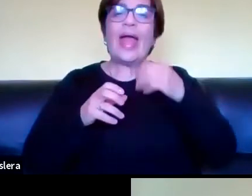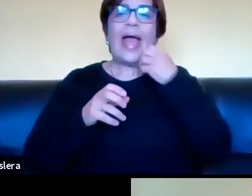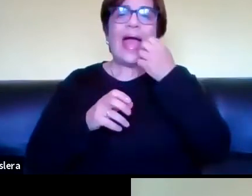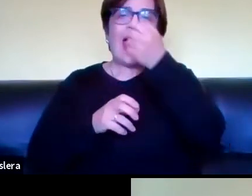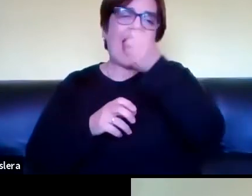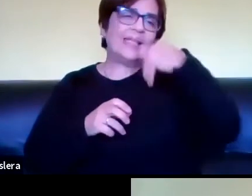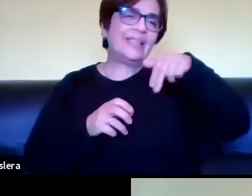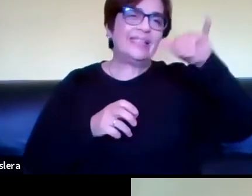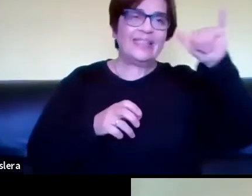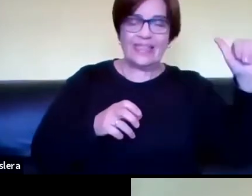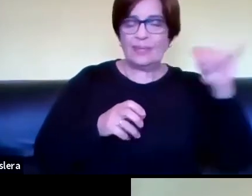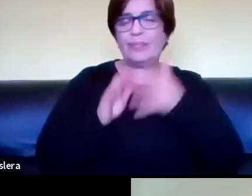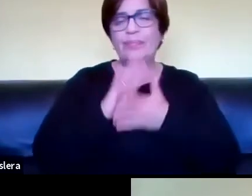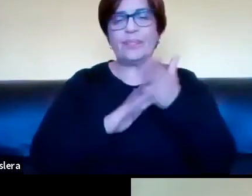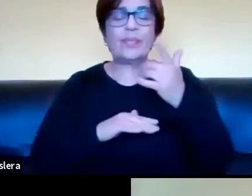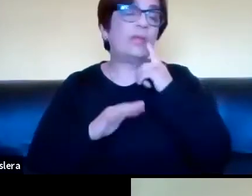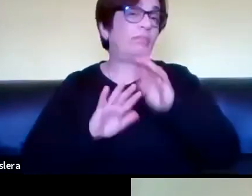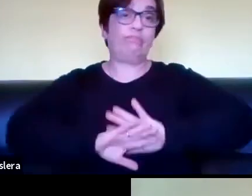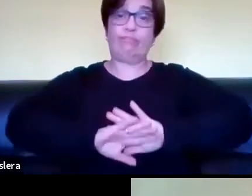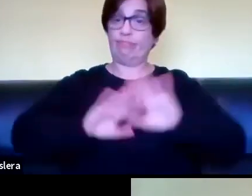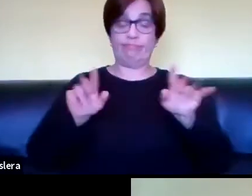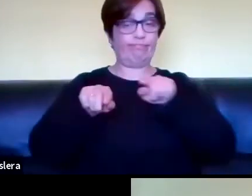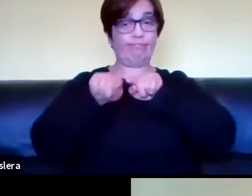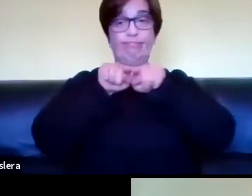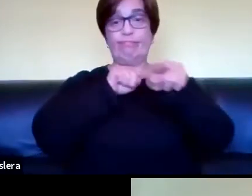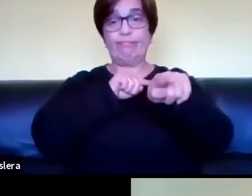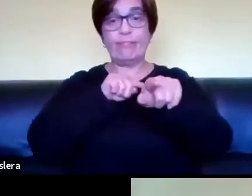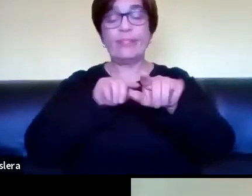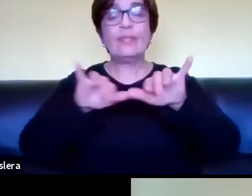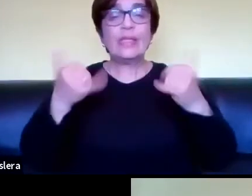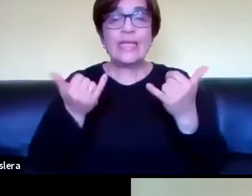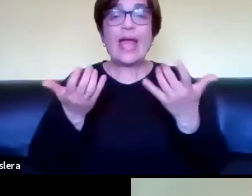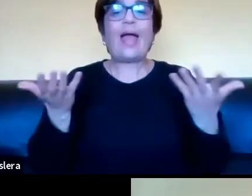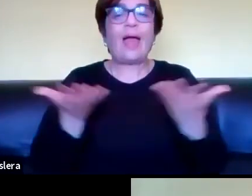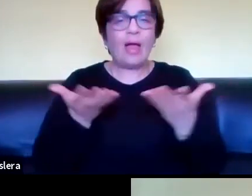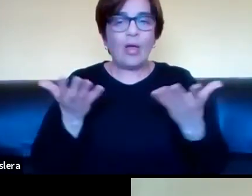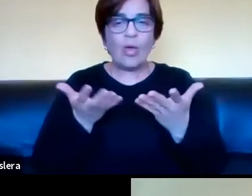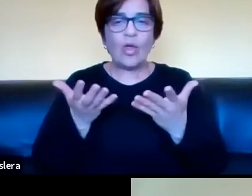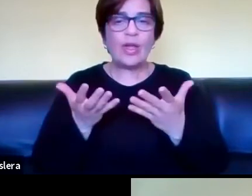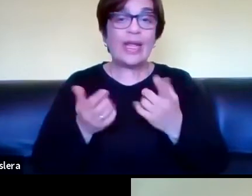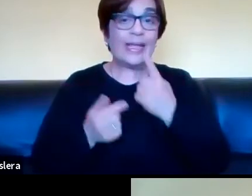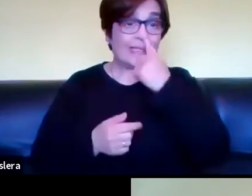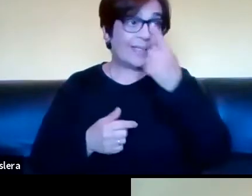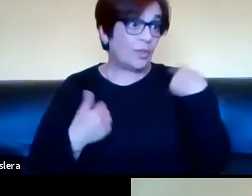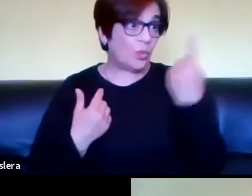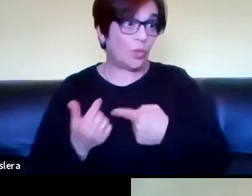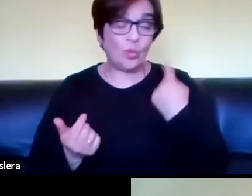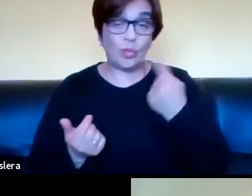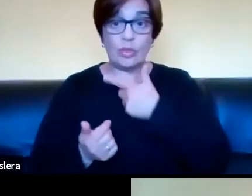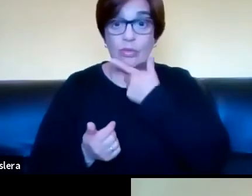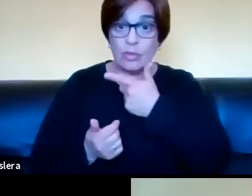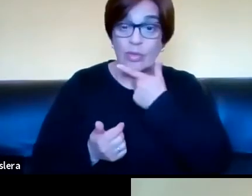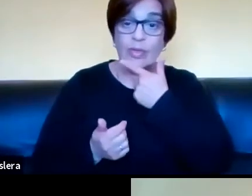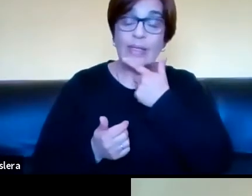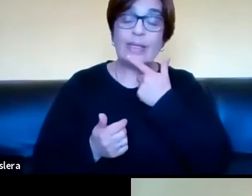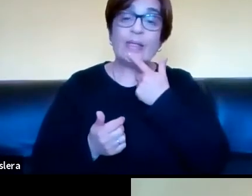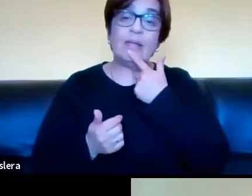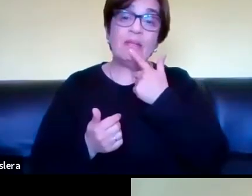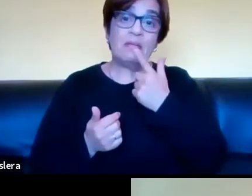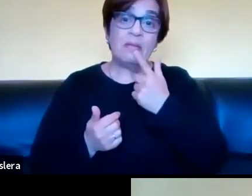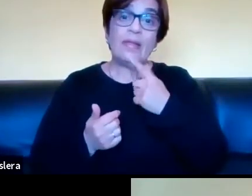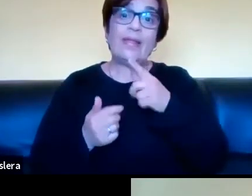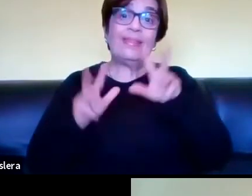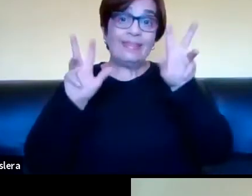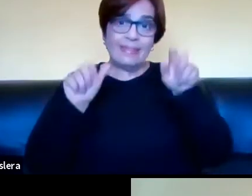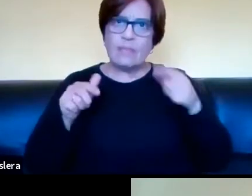que, bueno, sin más prolegómenos, la idea hoy, Leonardo, es, el tema que nos convoca es un tema